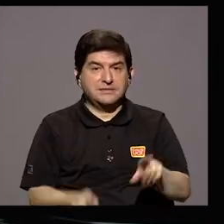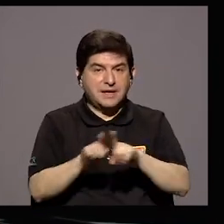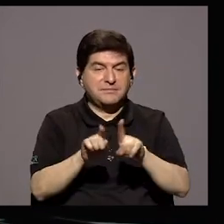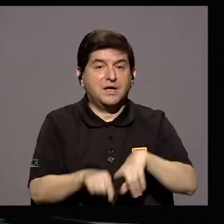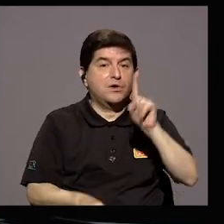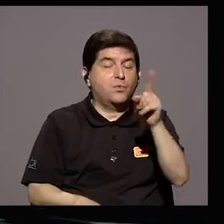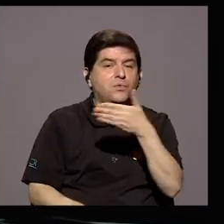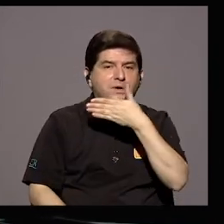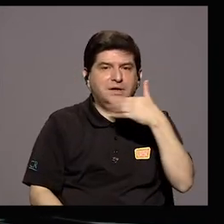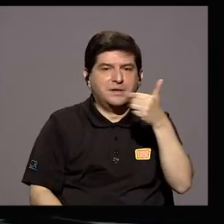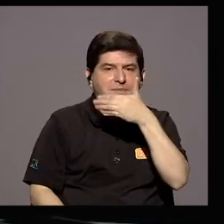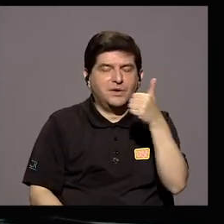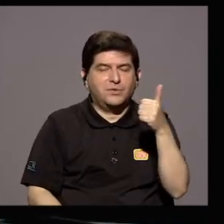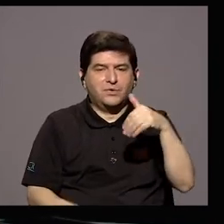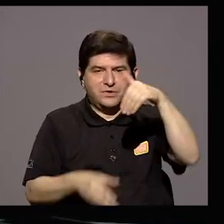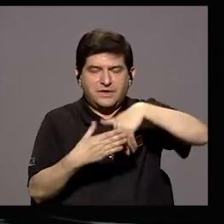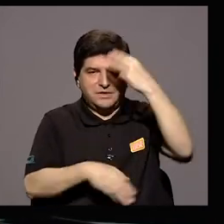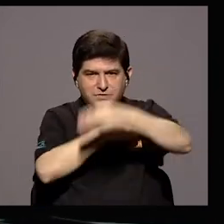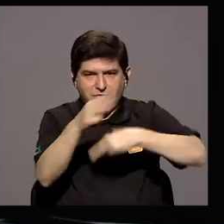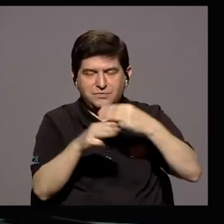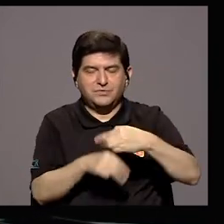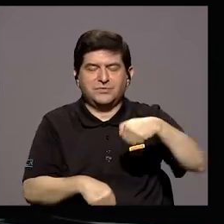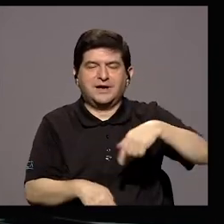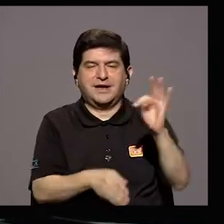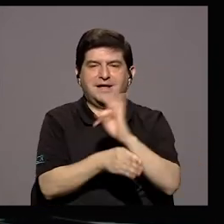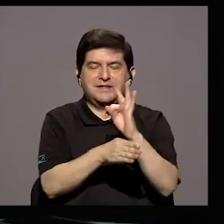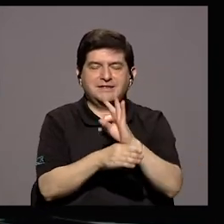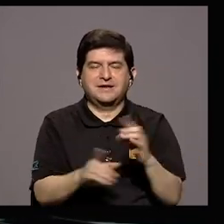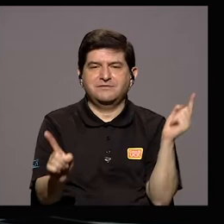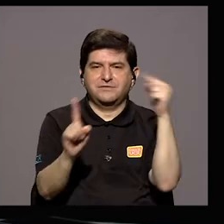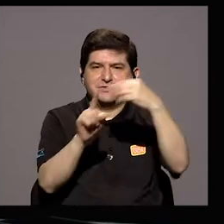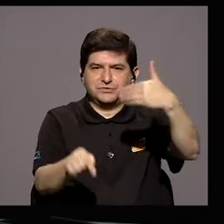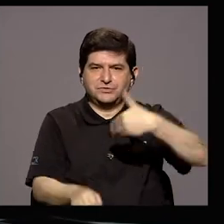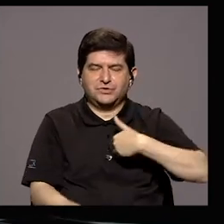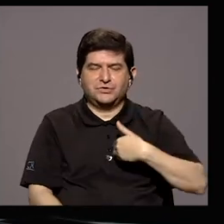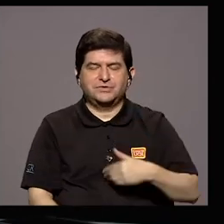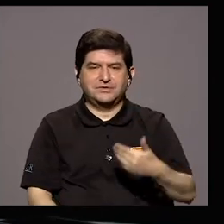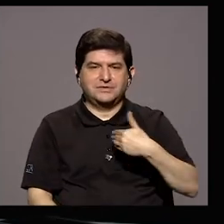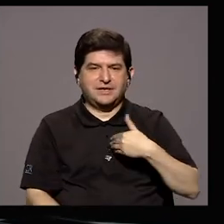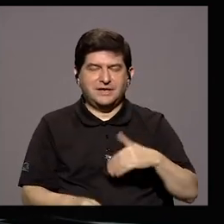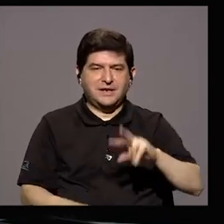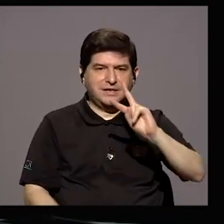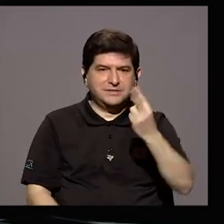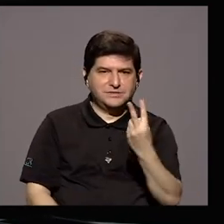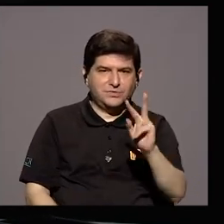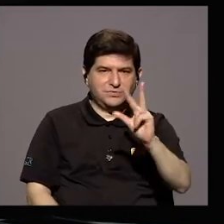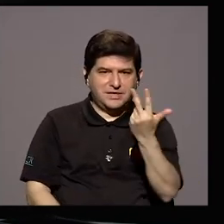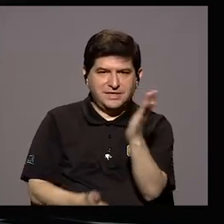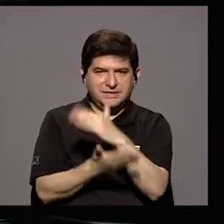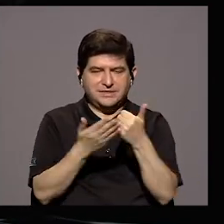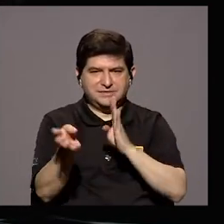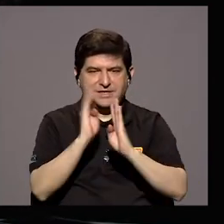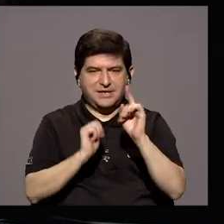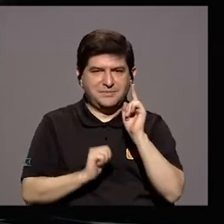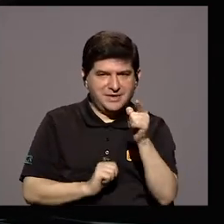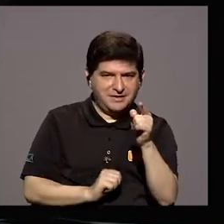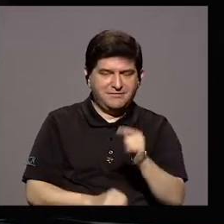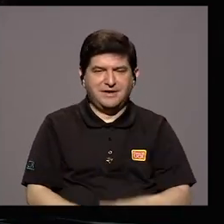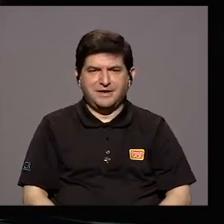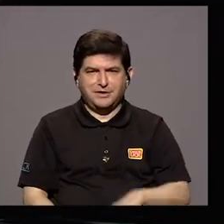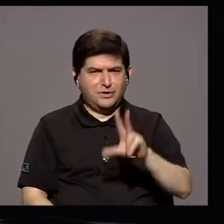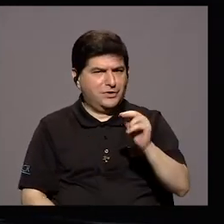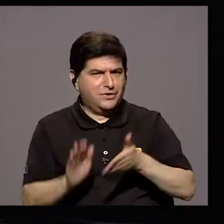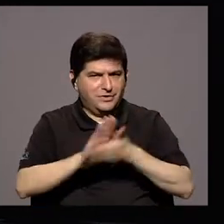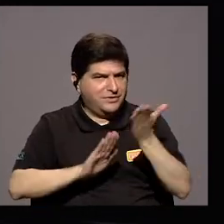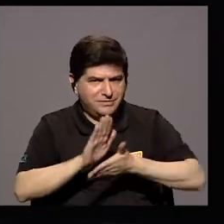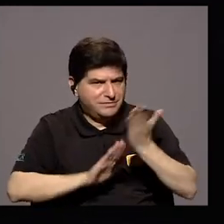Y es un placer para nosotros Hacer televisión con sentido Como ustedes Así que tenemos un segundo y tercer bloque Para conversar con doña Marisol No se nos vaya